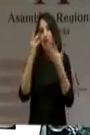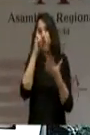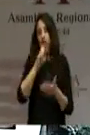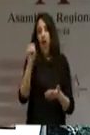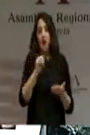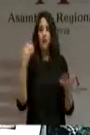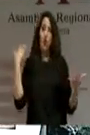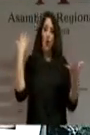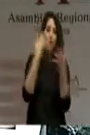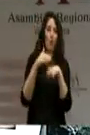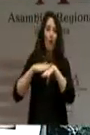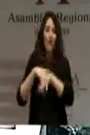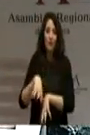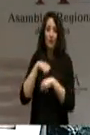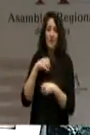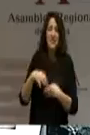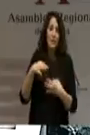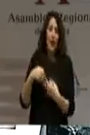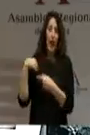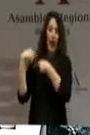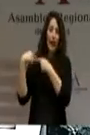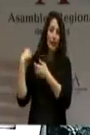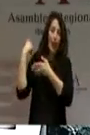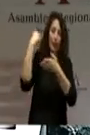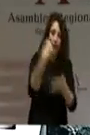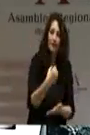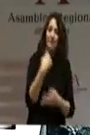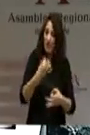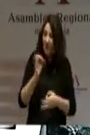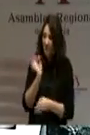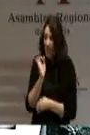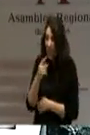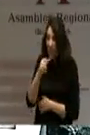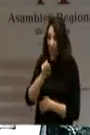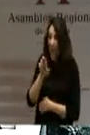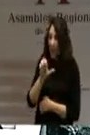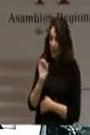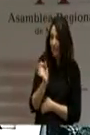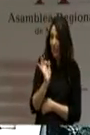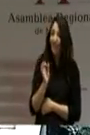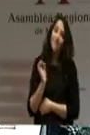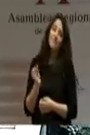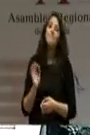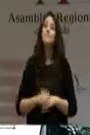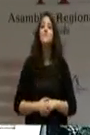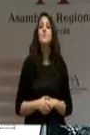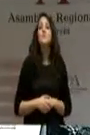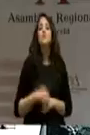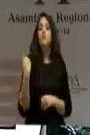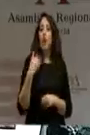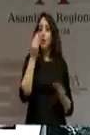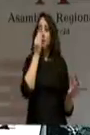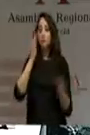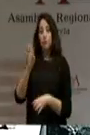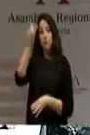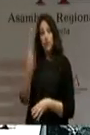siempre hay herencia recibida. ¿No es verdad, señor Garre, que siempre hay herencia recibida? Había un sustituto para el señor Valcárcel,